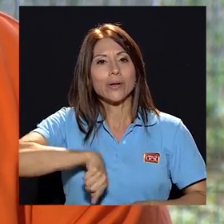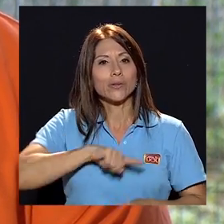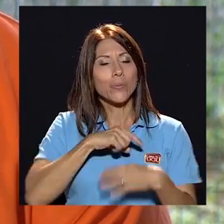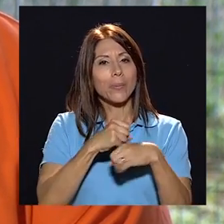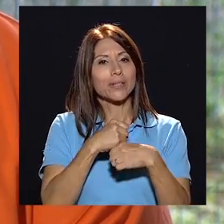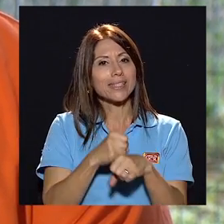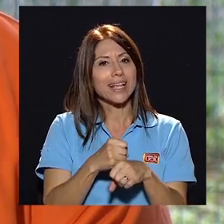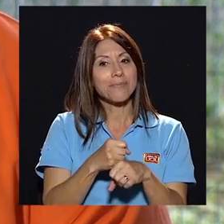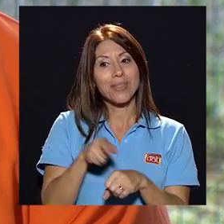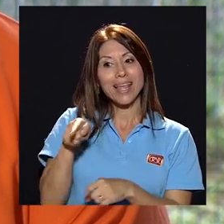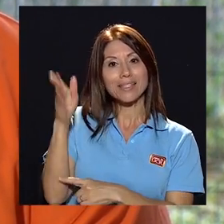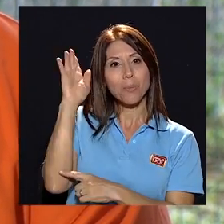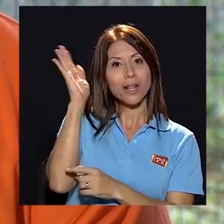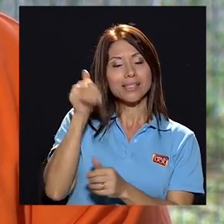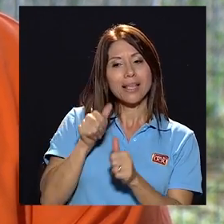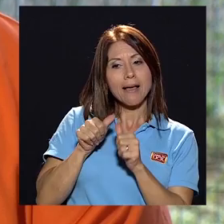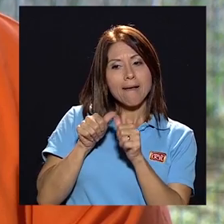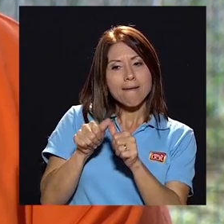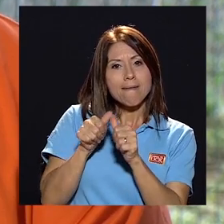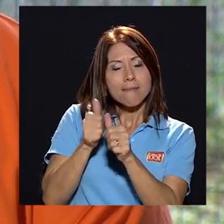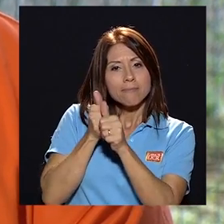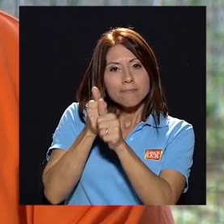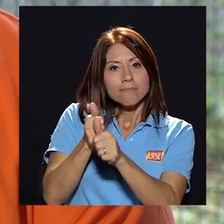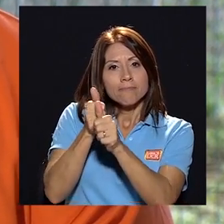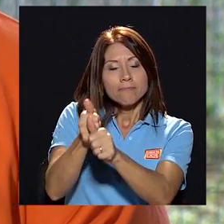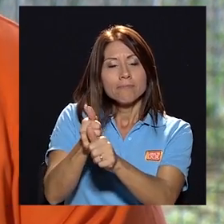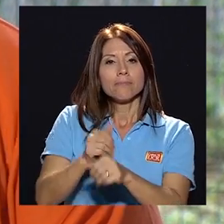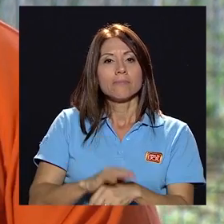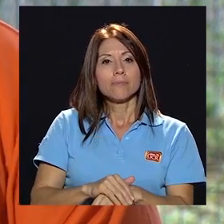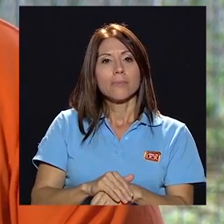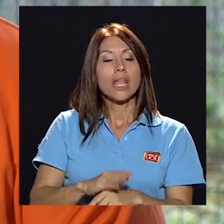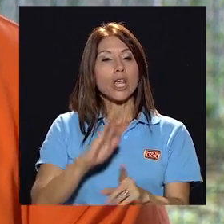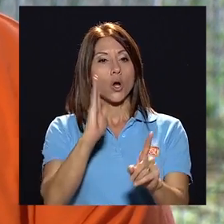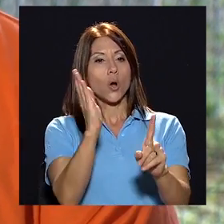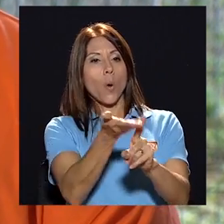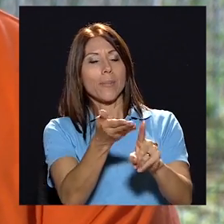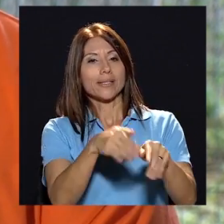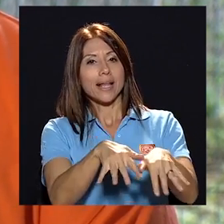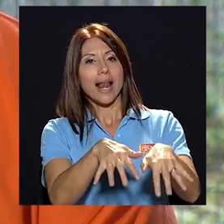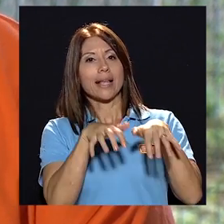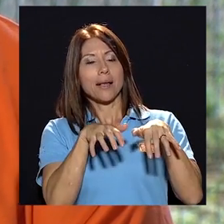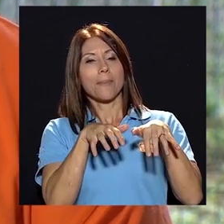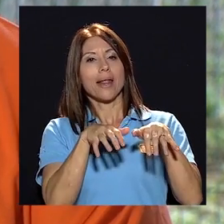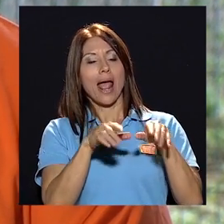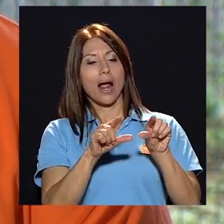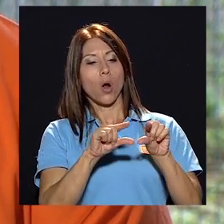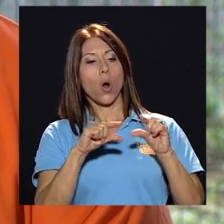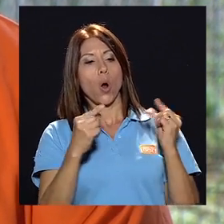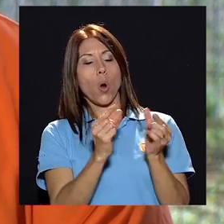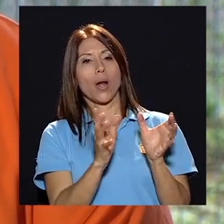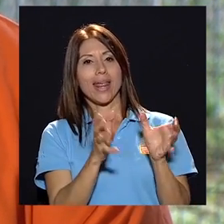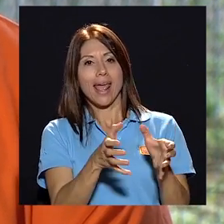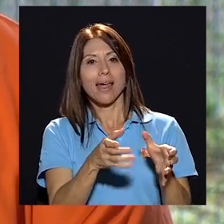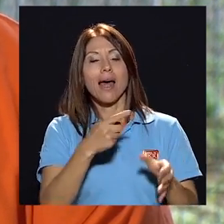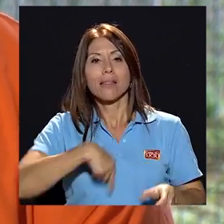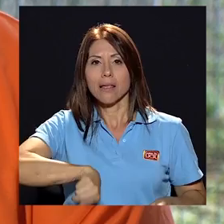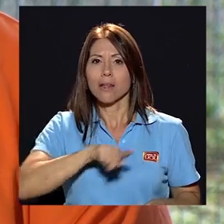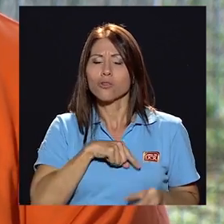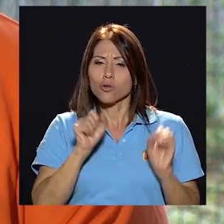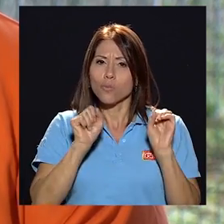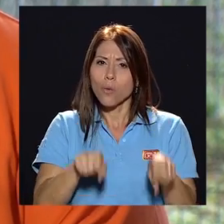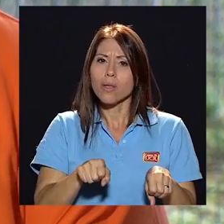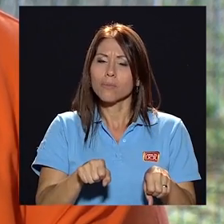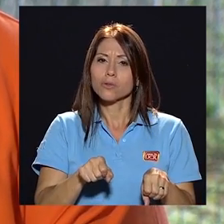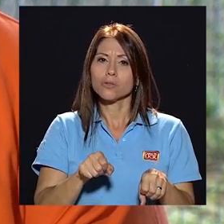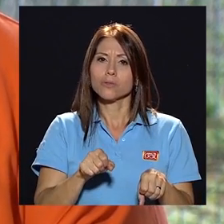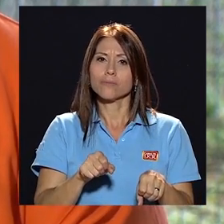entonces lo que vamos a hacer es darle seguimiento a esta ponencia y convencer a la asamblea colegiada de que